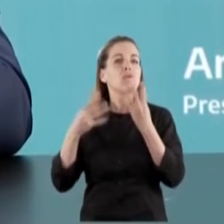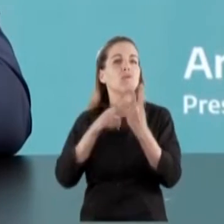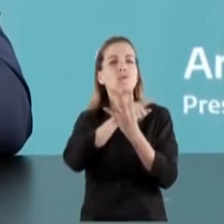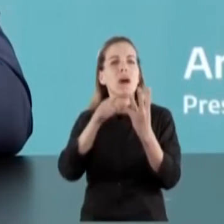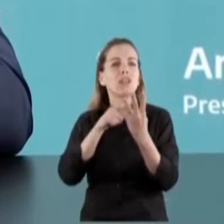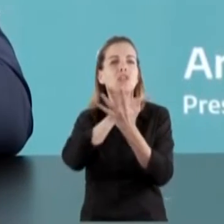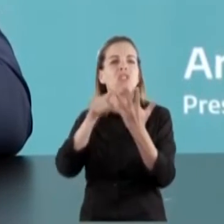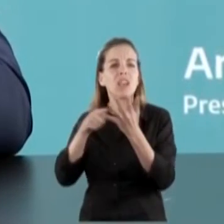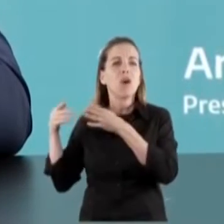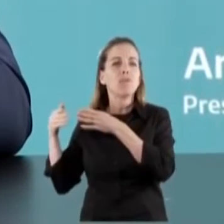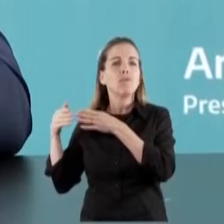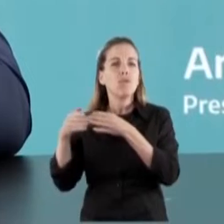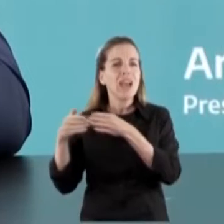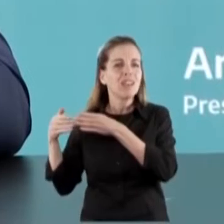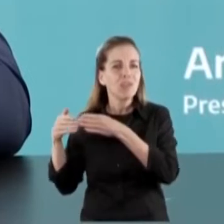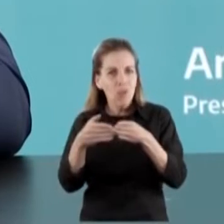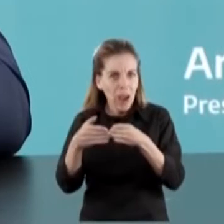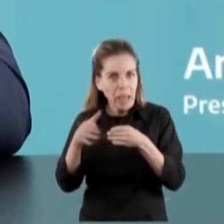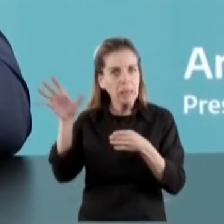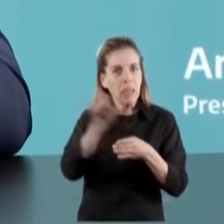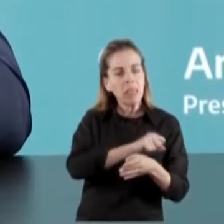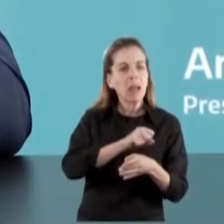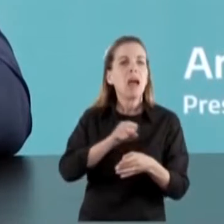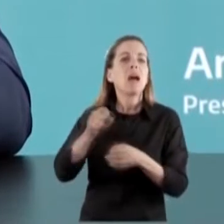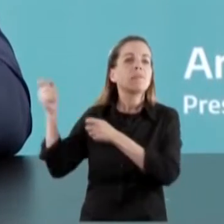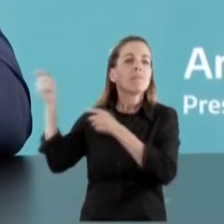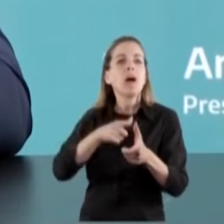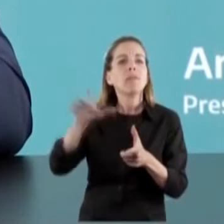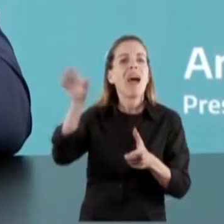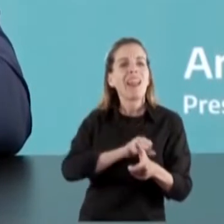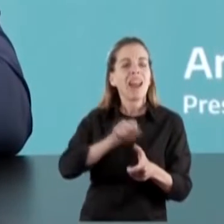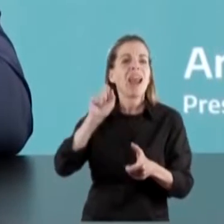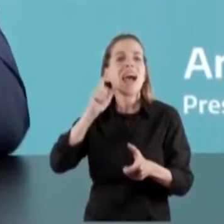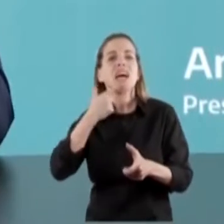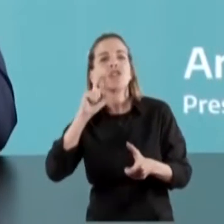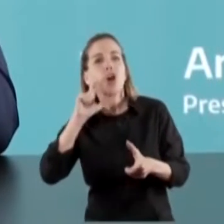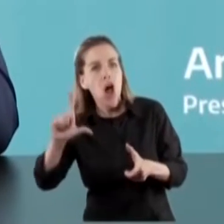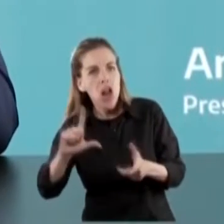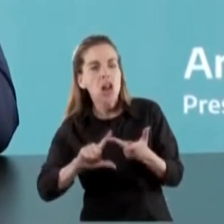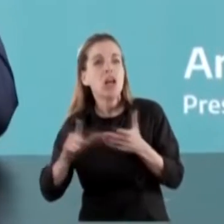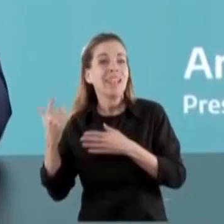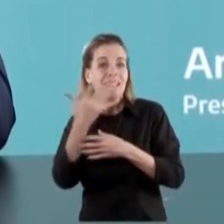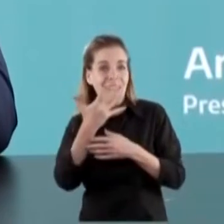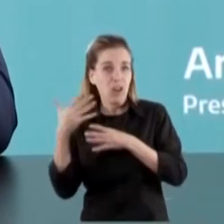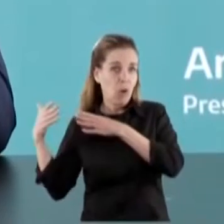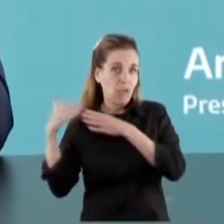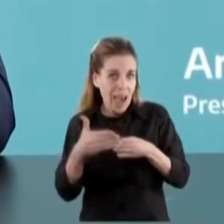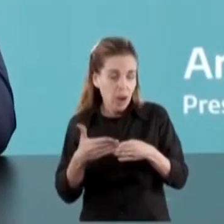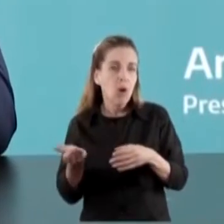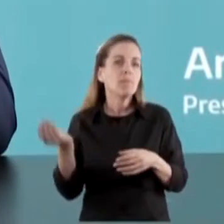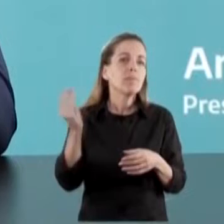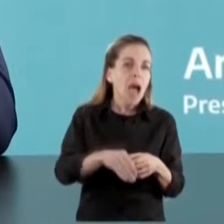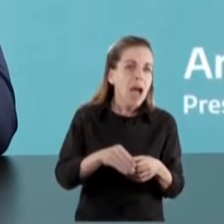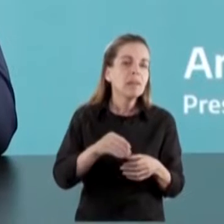cinco barcos en total con importación de gasoil y a esto hay que agregar también una medida de nuestro